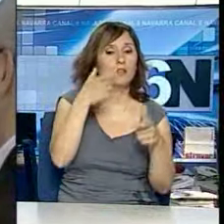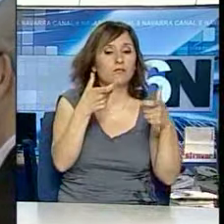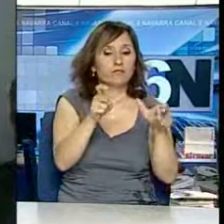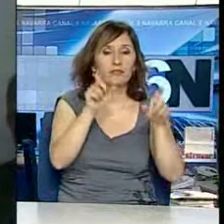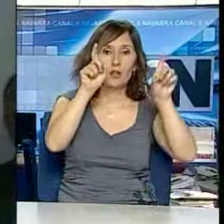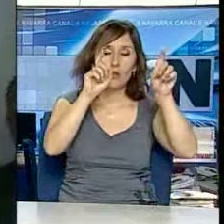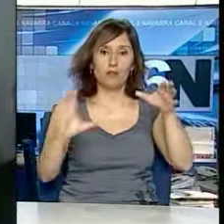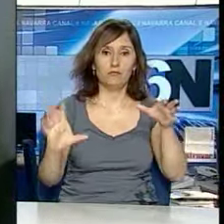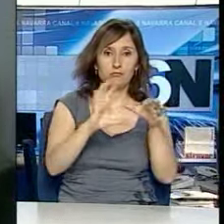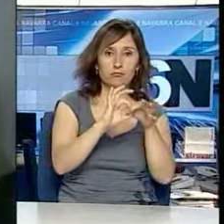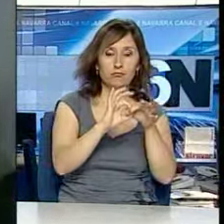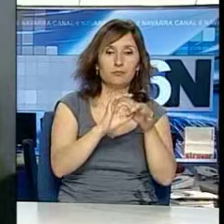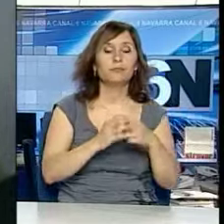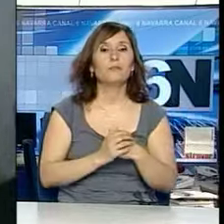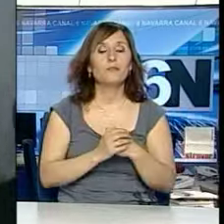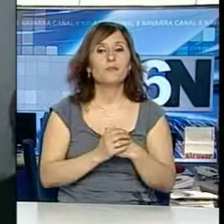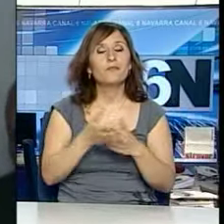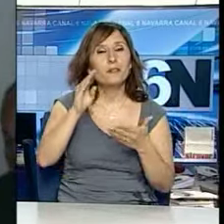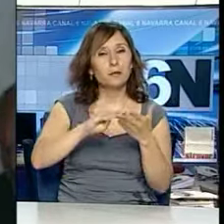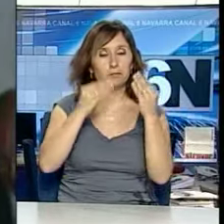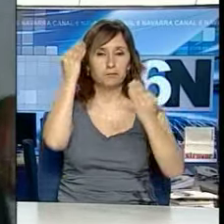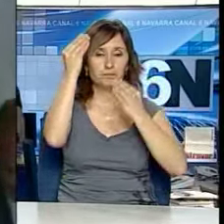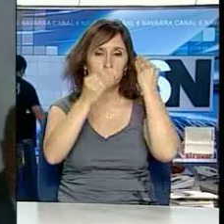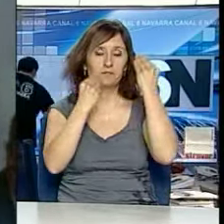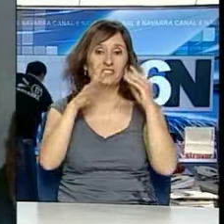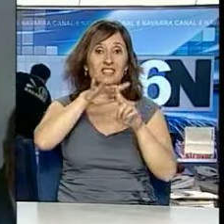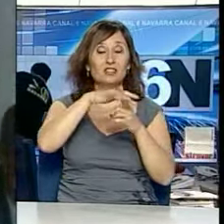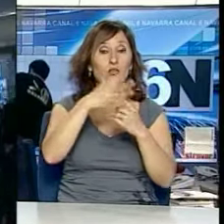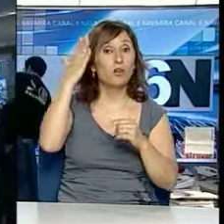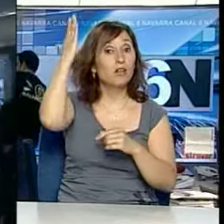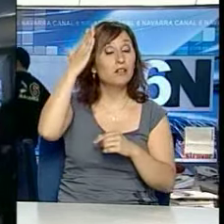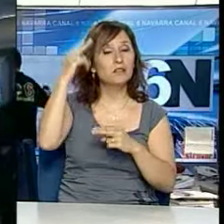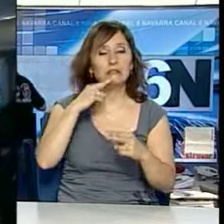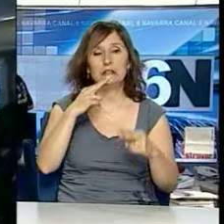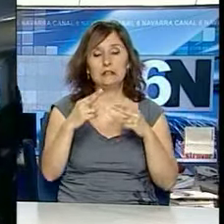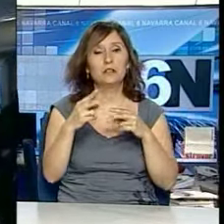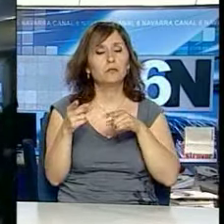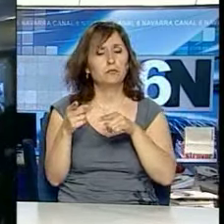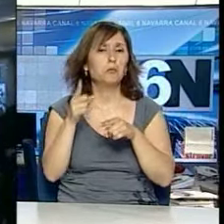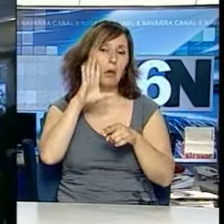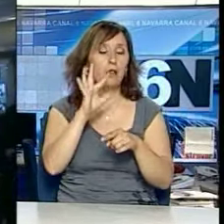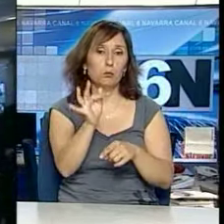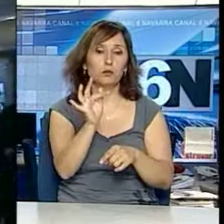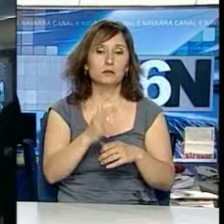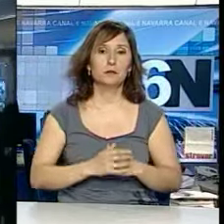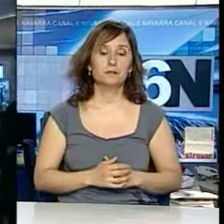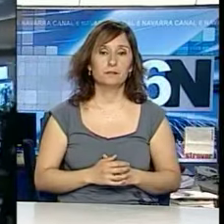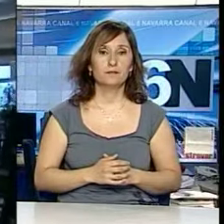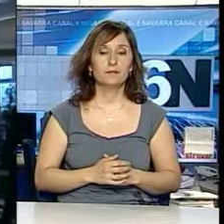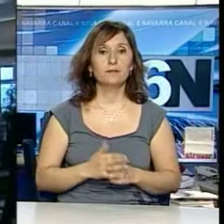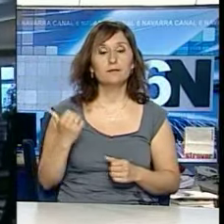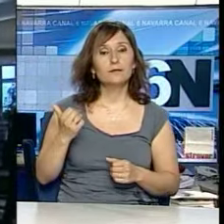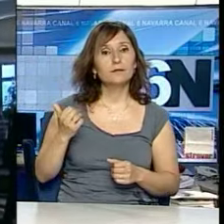Navarra. Y precisamente ha rehuido de hacer valoraciones de la situación foral, aunque a la ha calificado como positiva. Solo tener poca